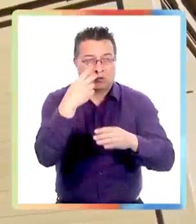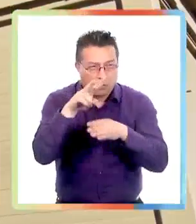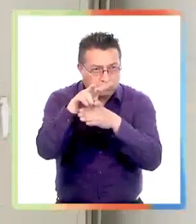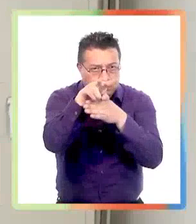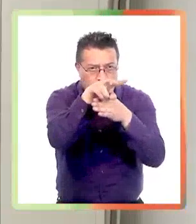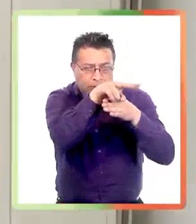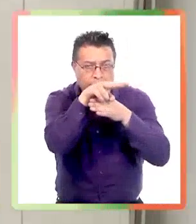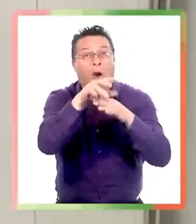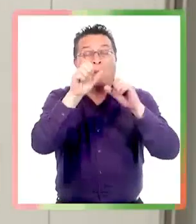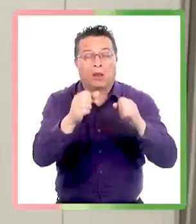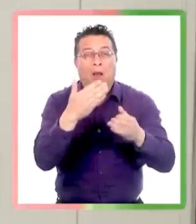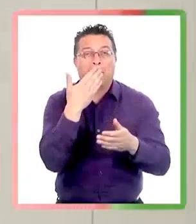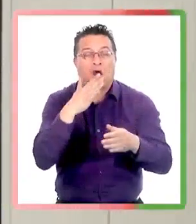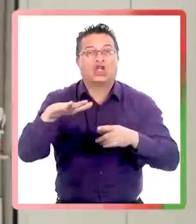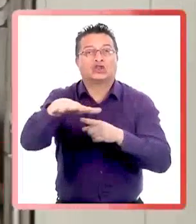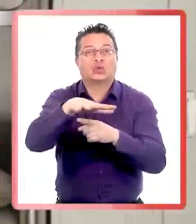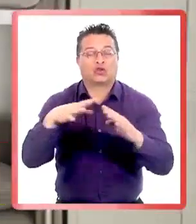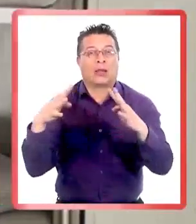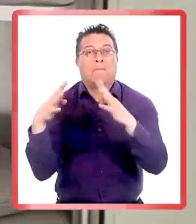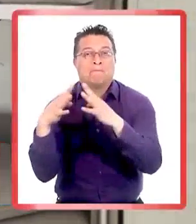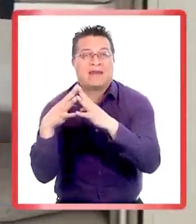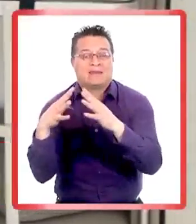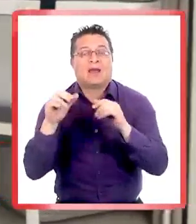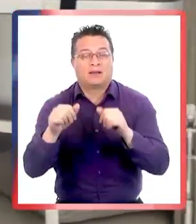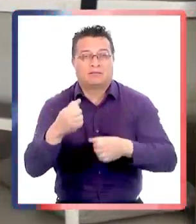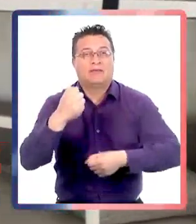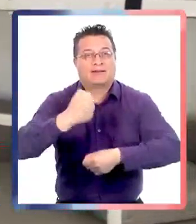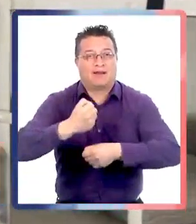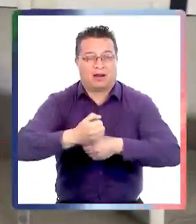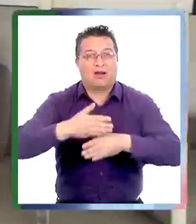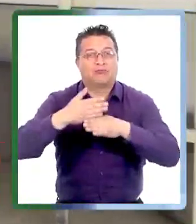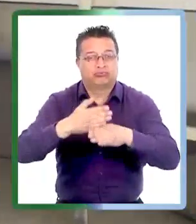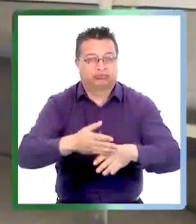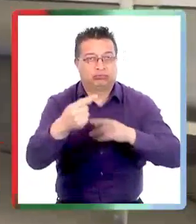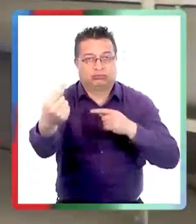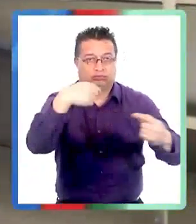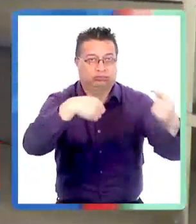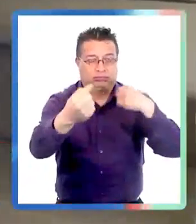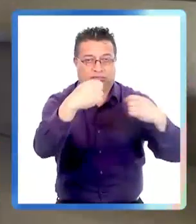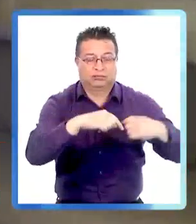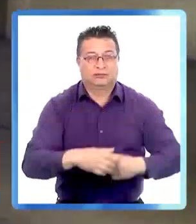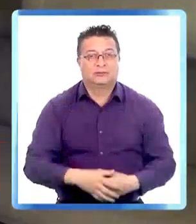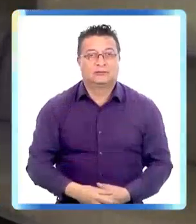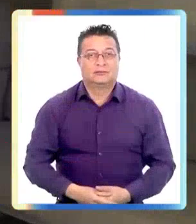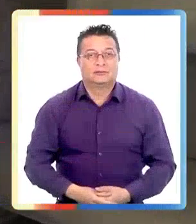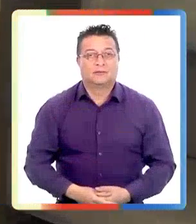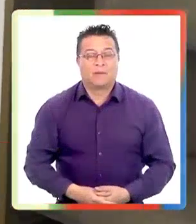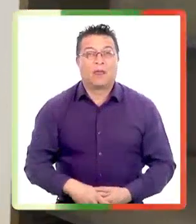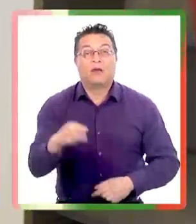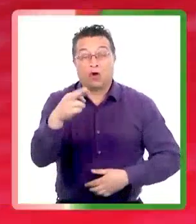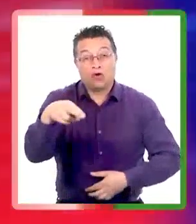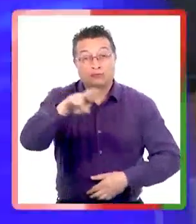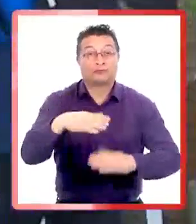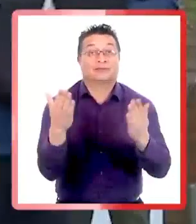instalaron modernos puestos de observación para mejorar las condiciones en que los militares realizan su labor de control migratorio.